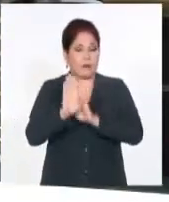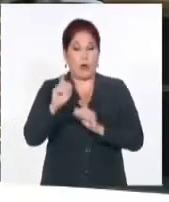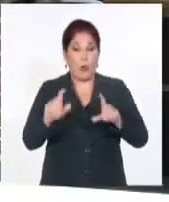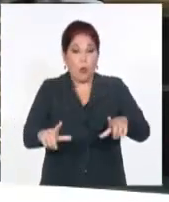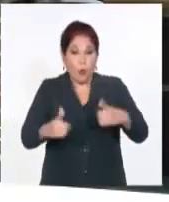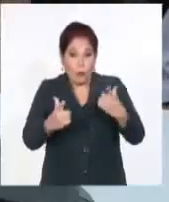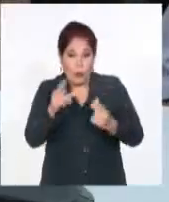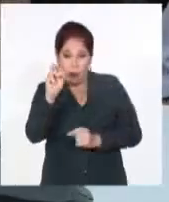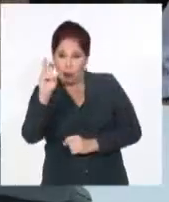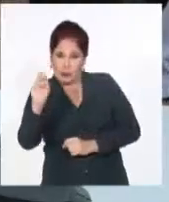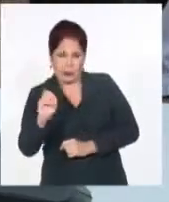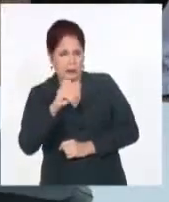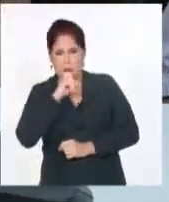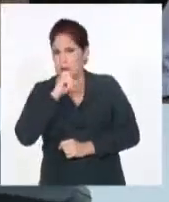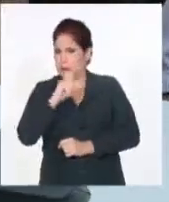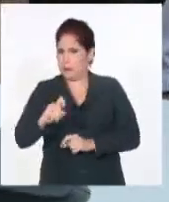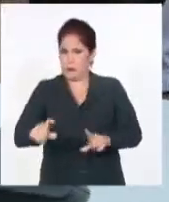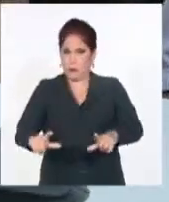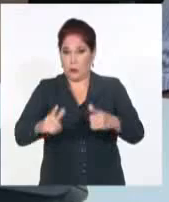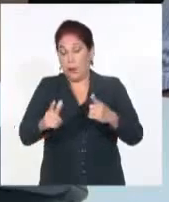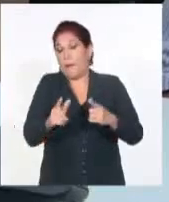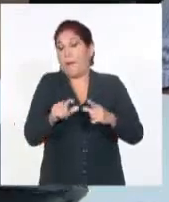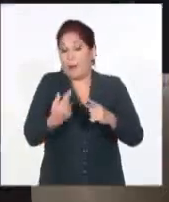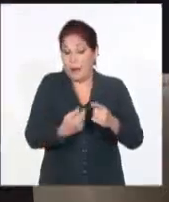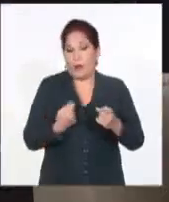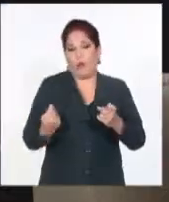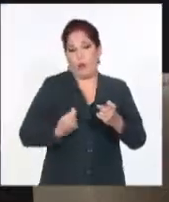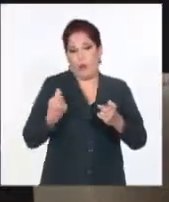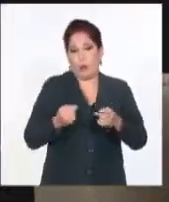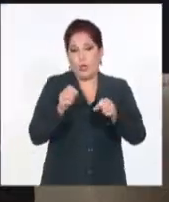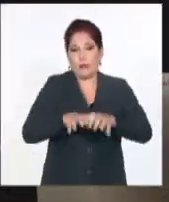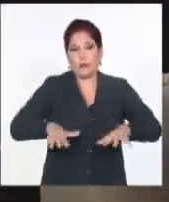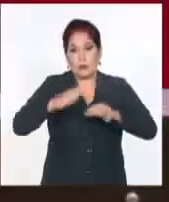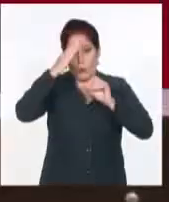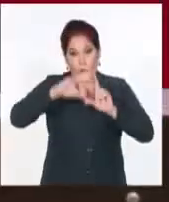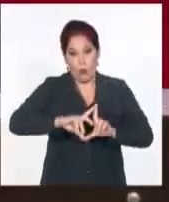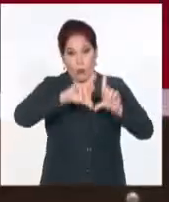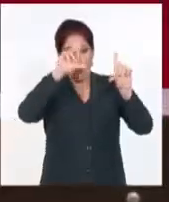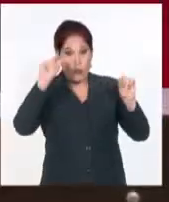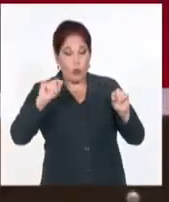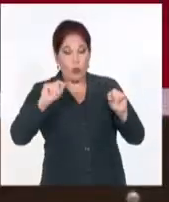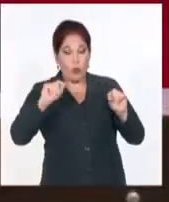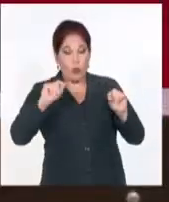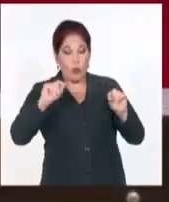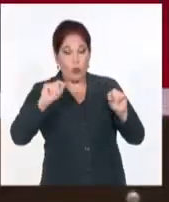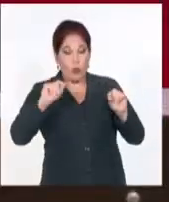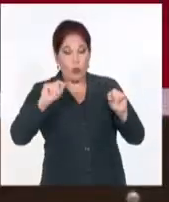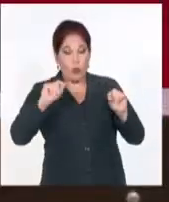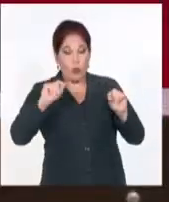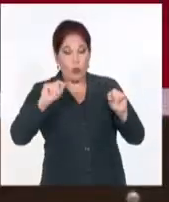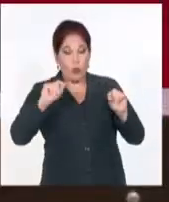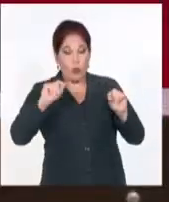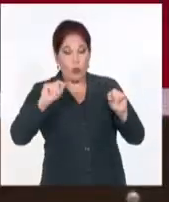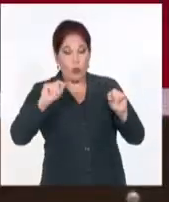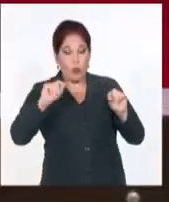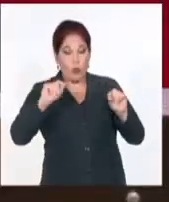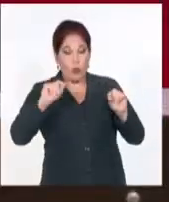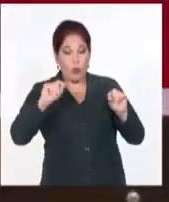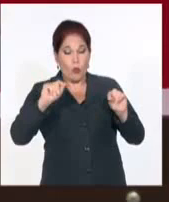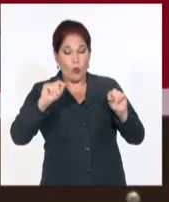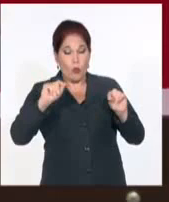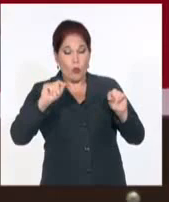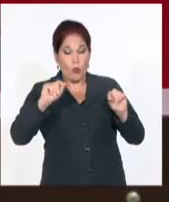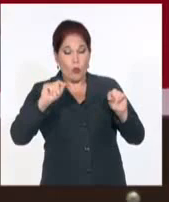en el 2030. Se refirió igualmente al actual contexto cubano, con una guerra económica marcada por el asedio norteamericano.